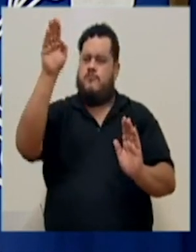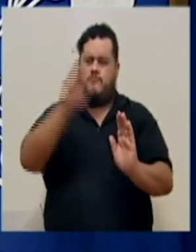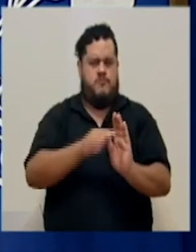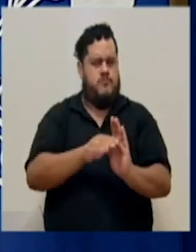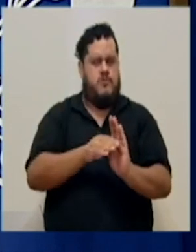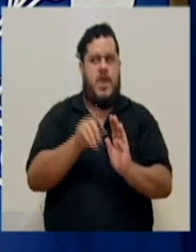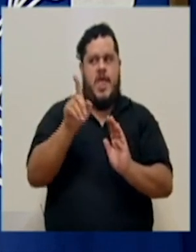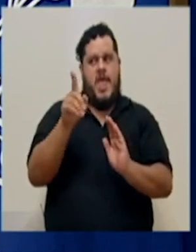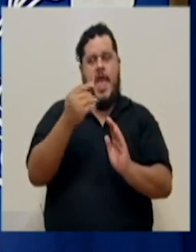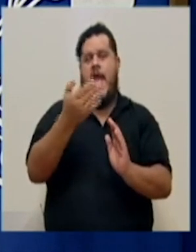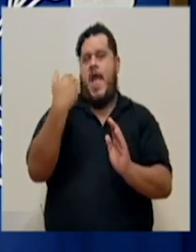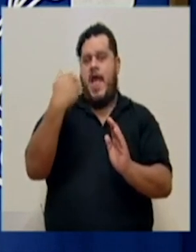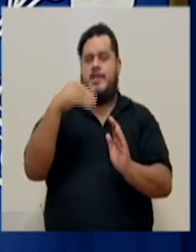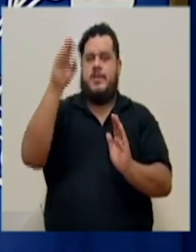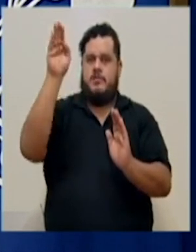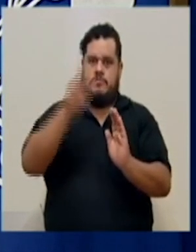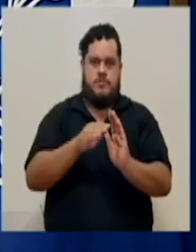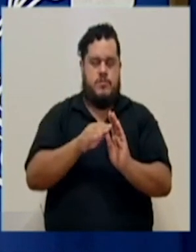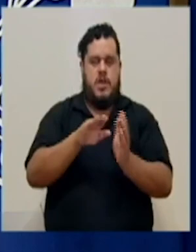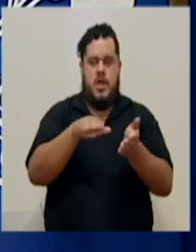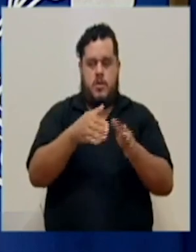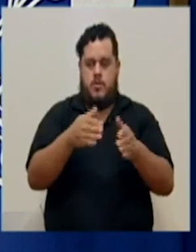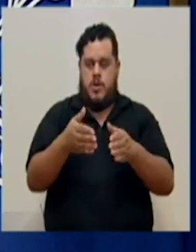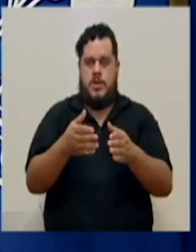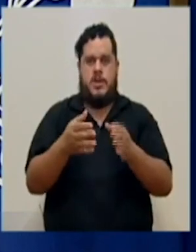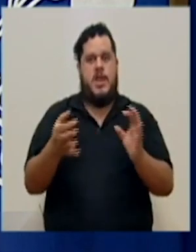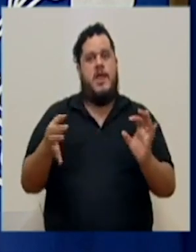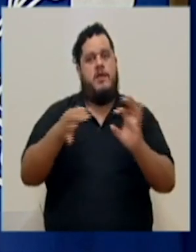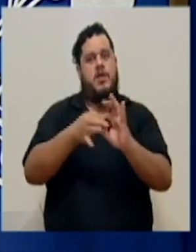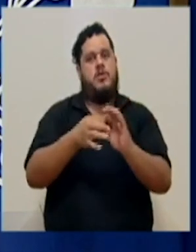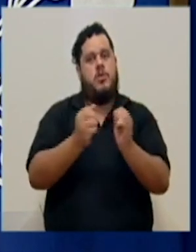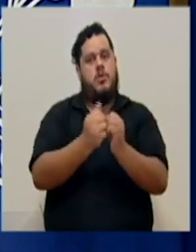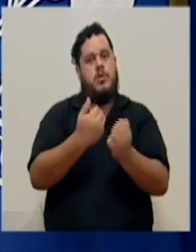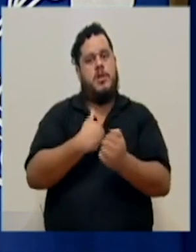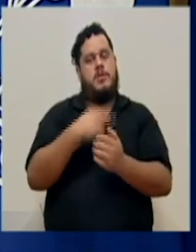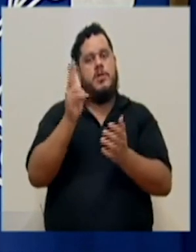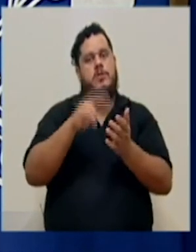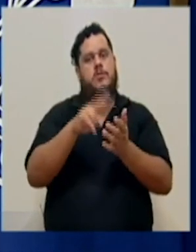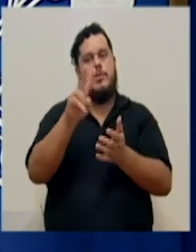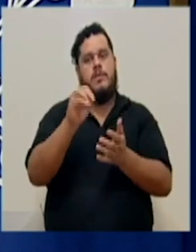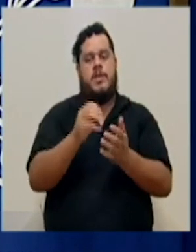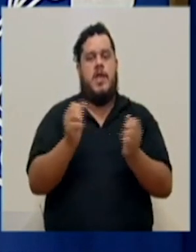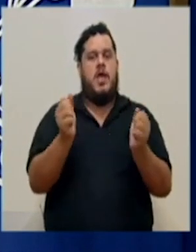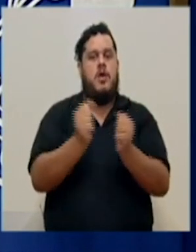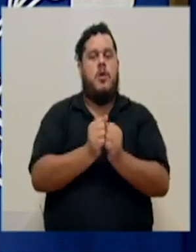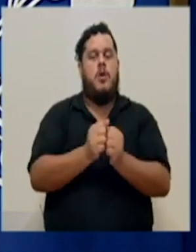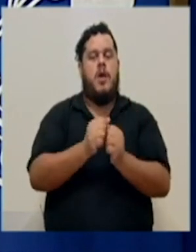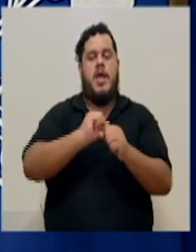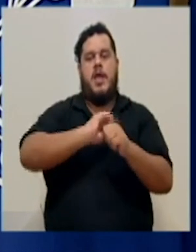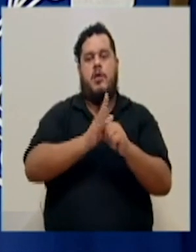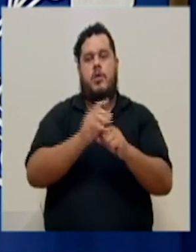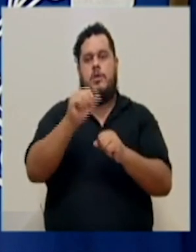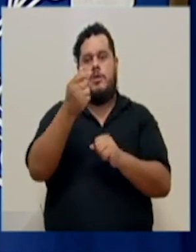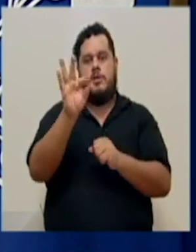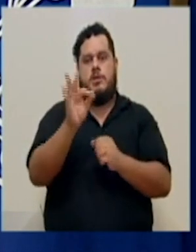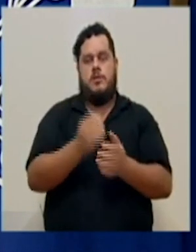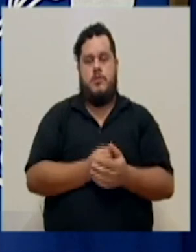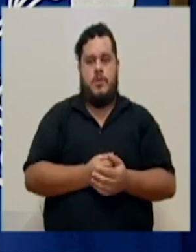fallecimientos en relación con lo que tenemos en el 2020 con el COVID-19.